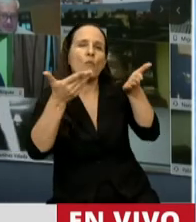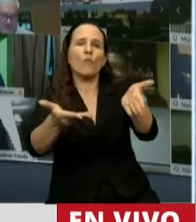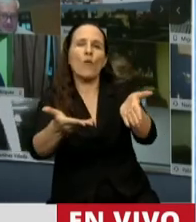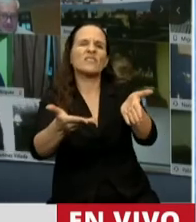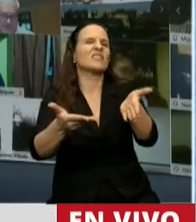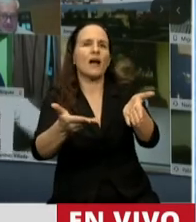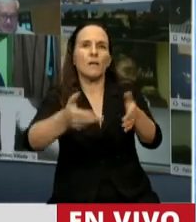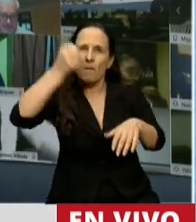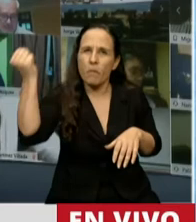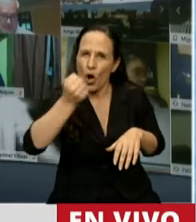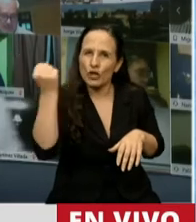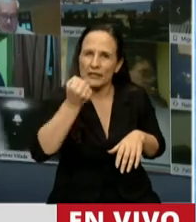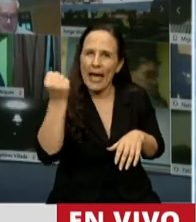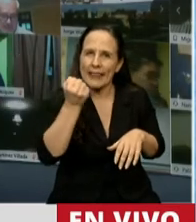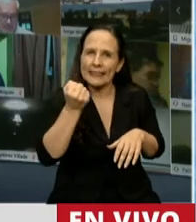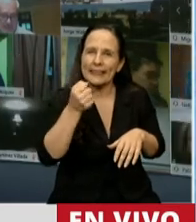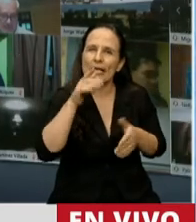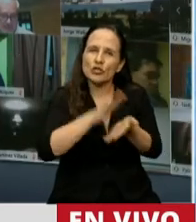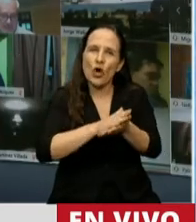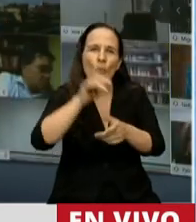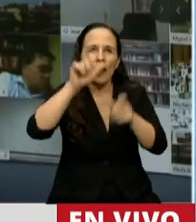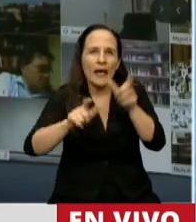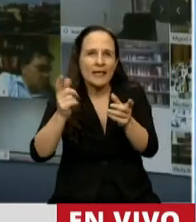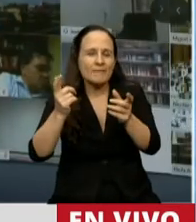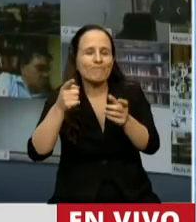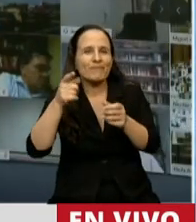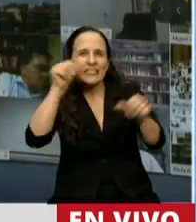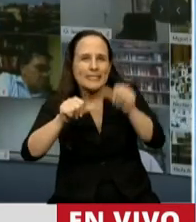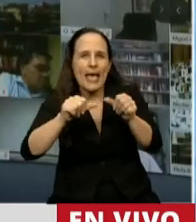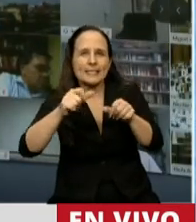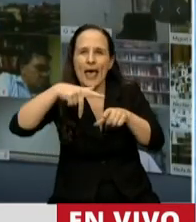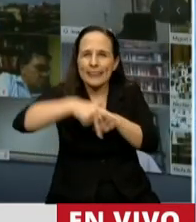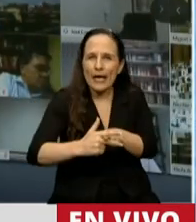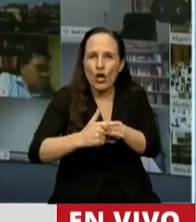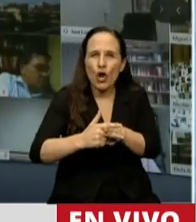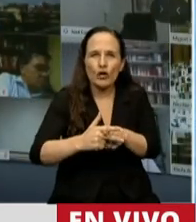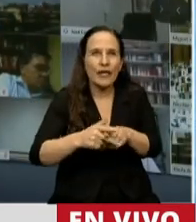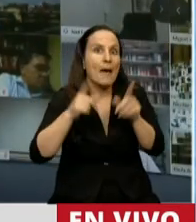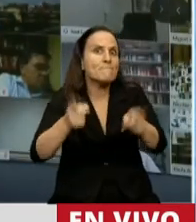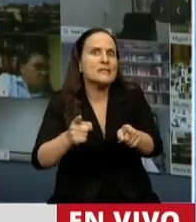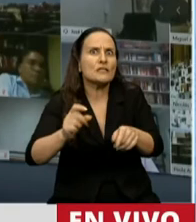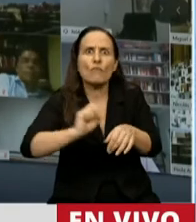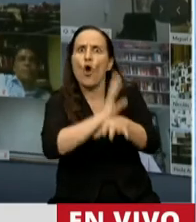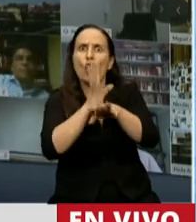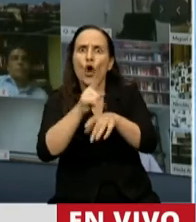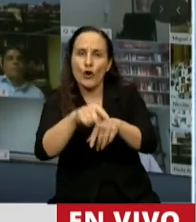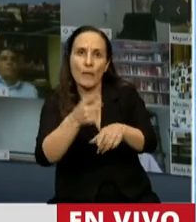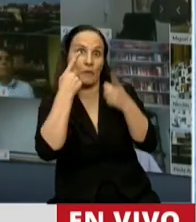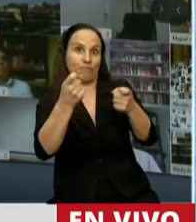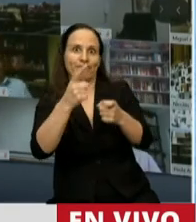importancia de nuestro sistema científico-tecnológico. Lo vimos con el coronavirus y lo podemos volver a